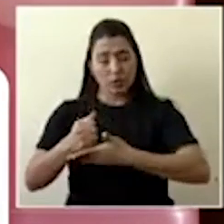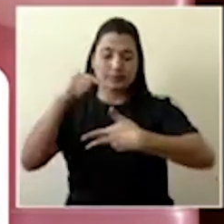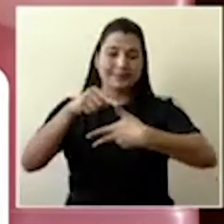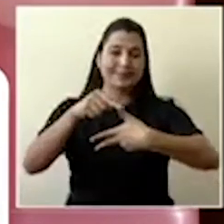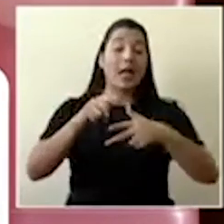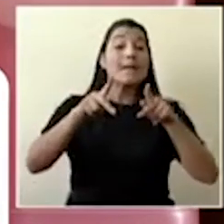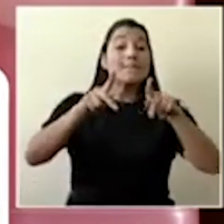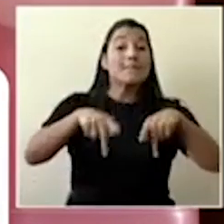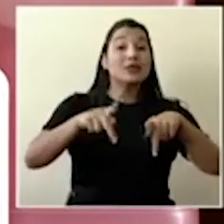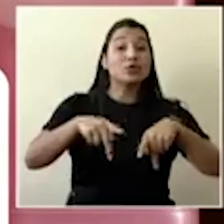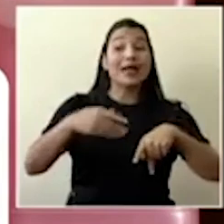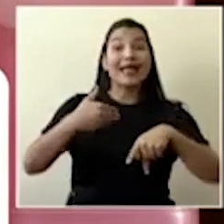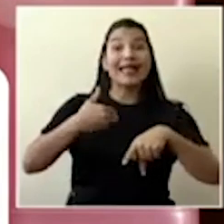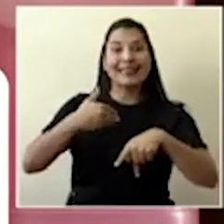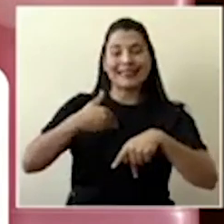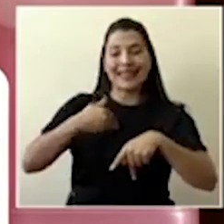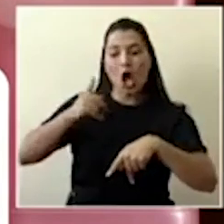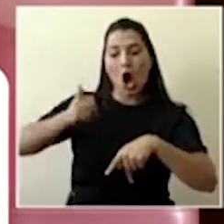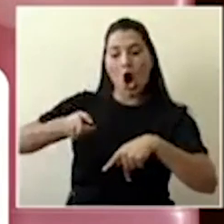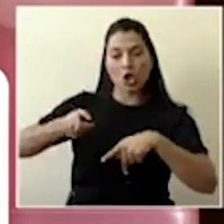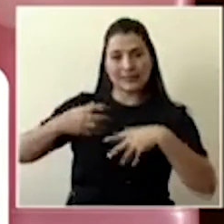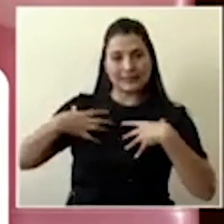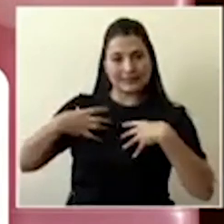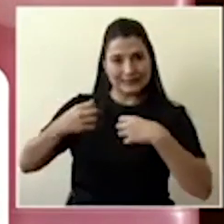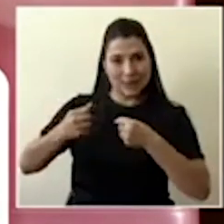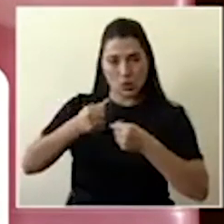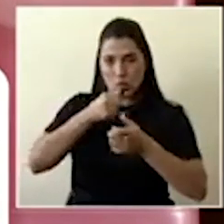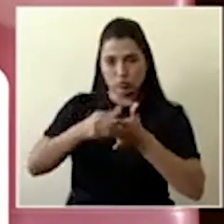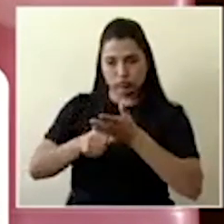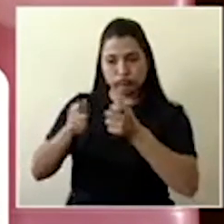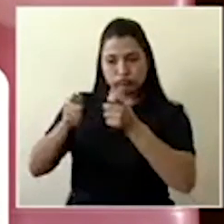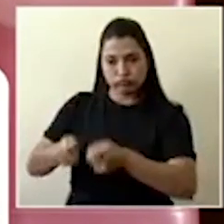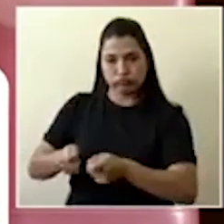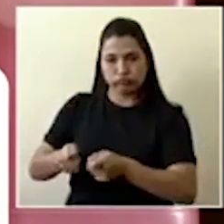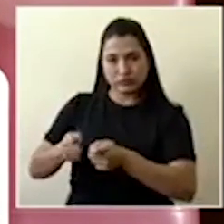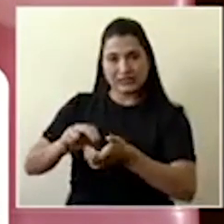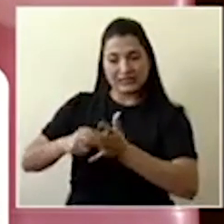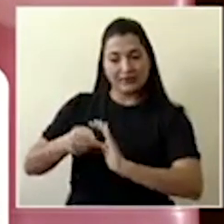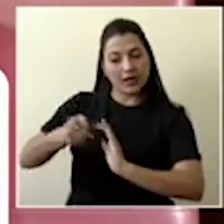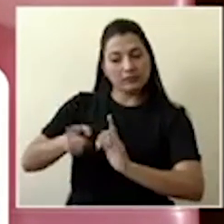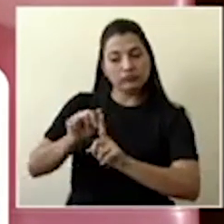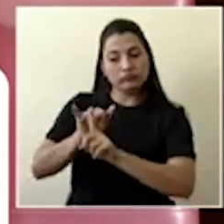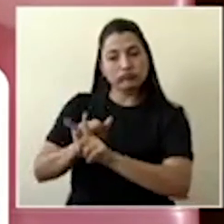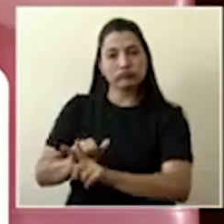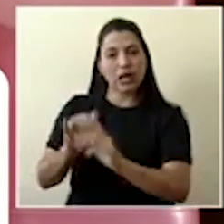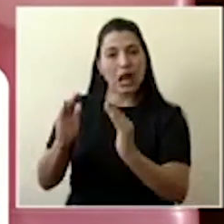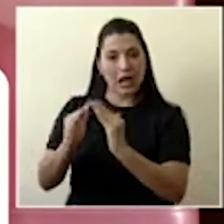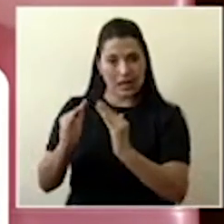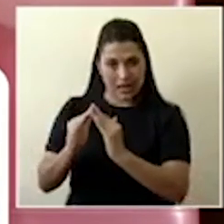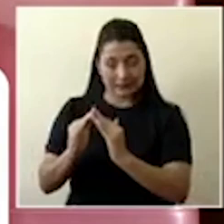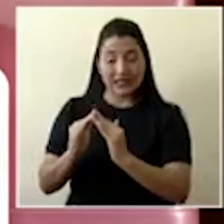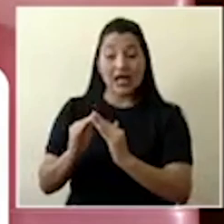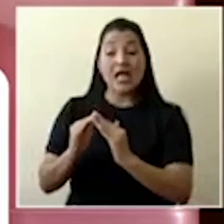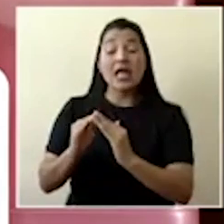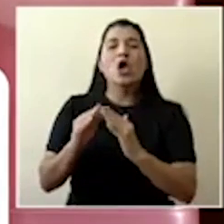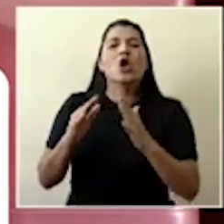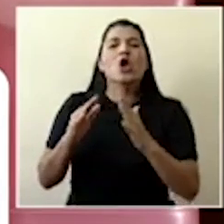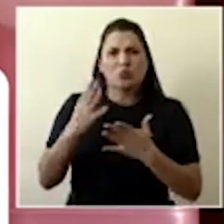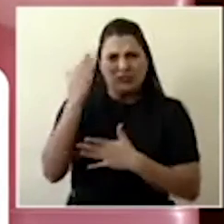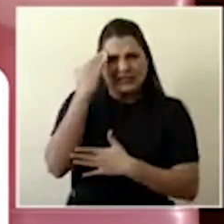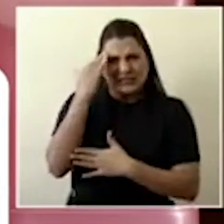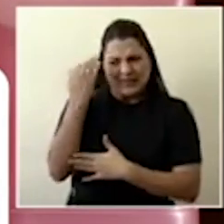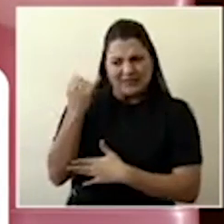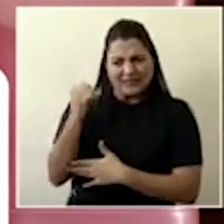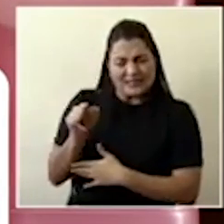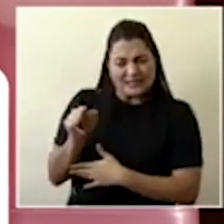sanitaria de aislamiento, de cuarentena, información que se coordina con la Caja Costarricense de Seguro Social y con el Ministerio de